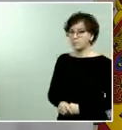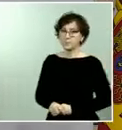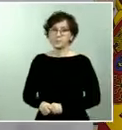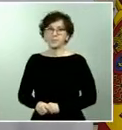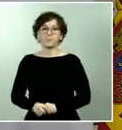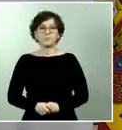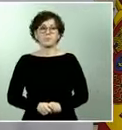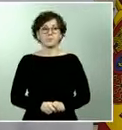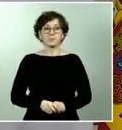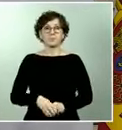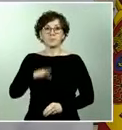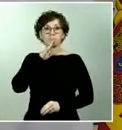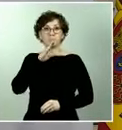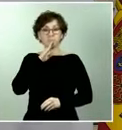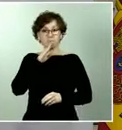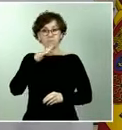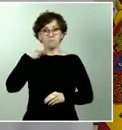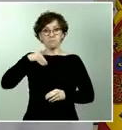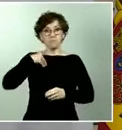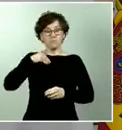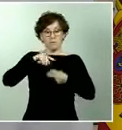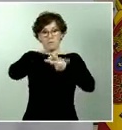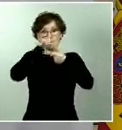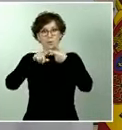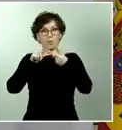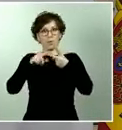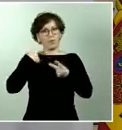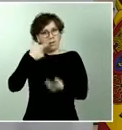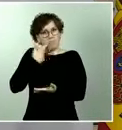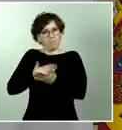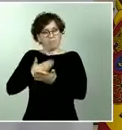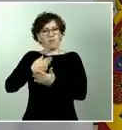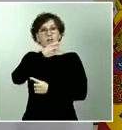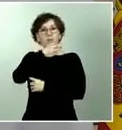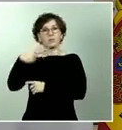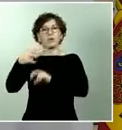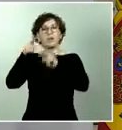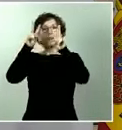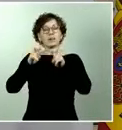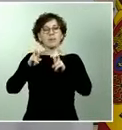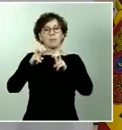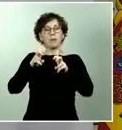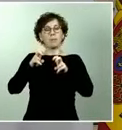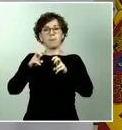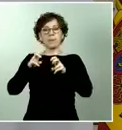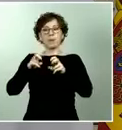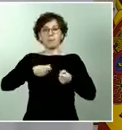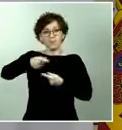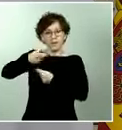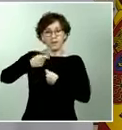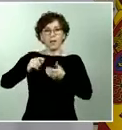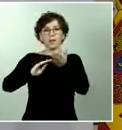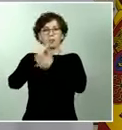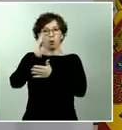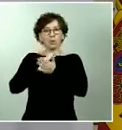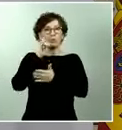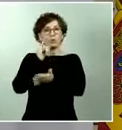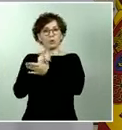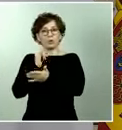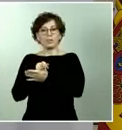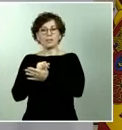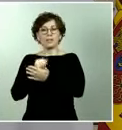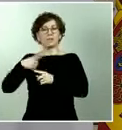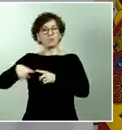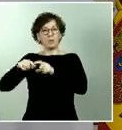muy palpables nosotros siempre dijimos que en materia de suministro de tres categorías de productos los equipos de protección individual los test de